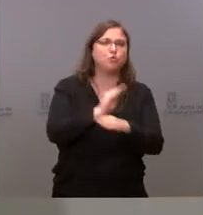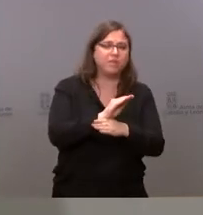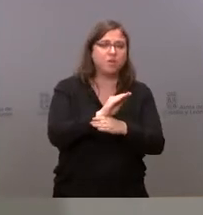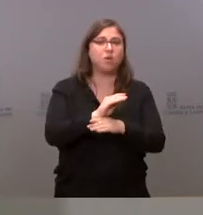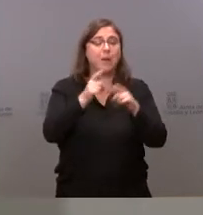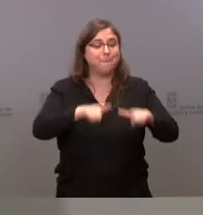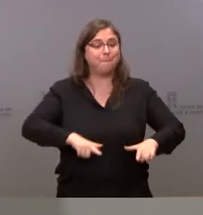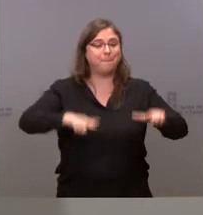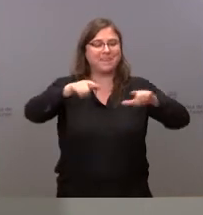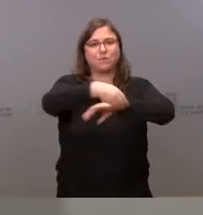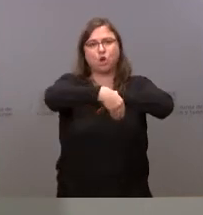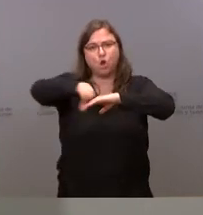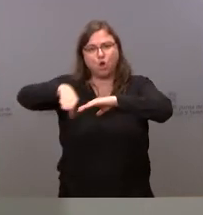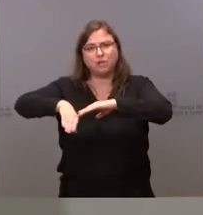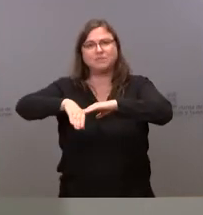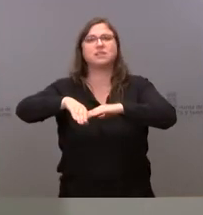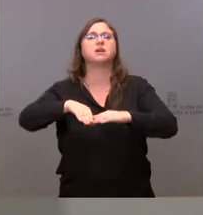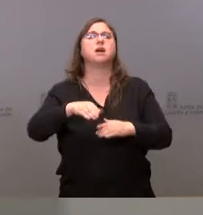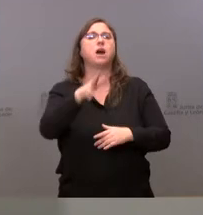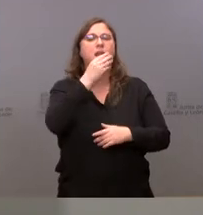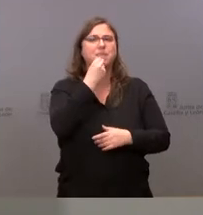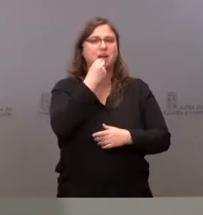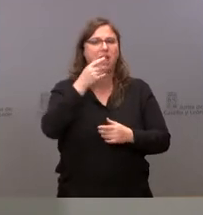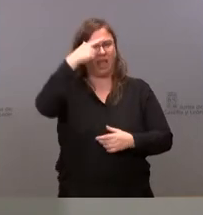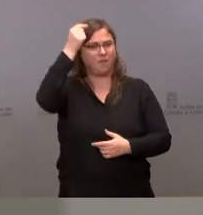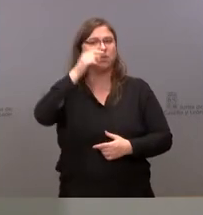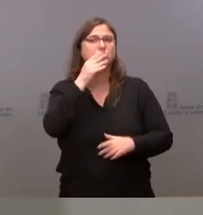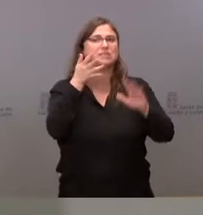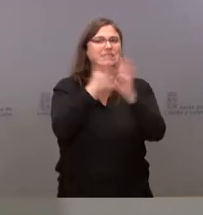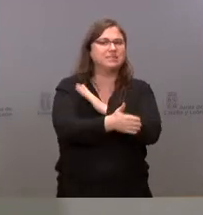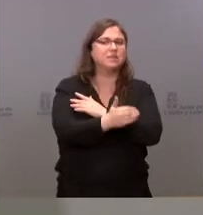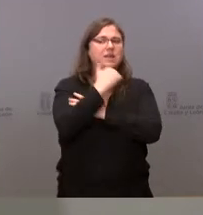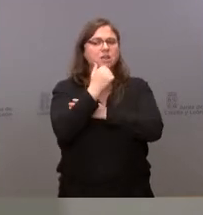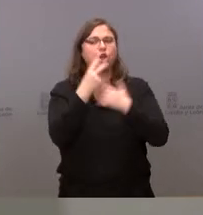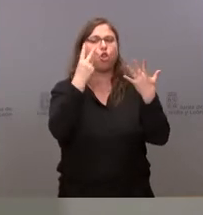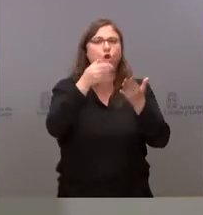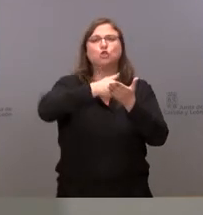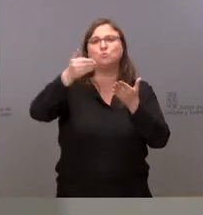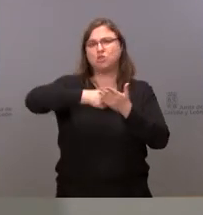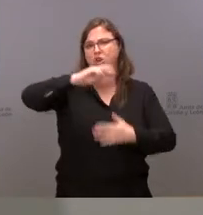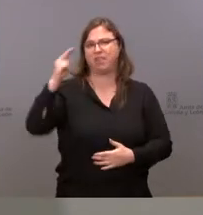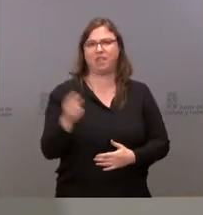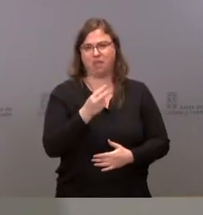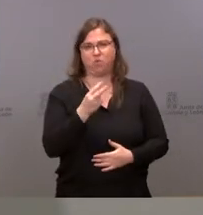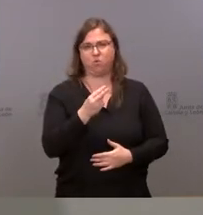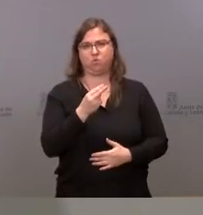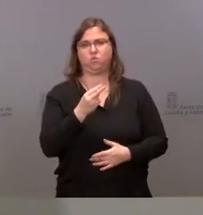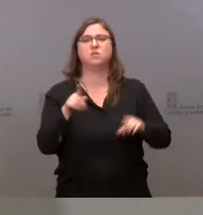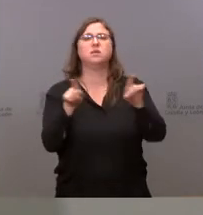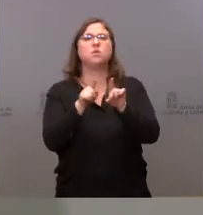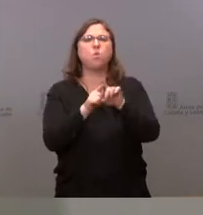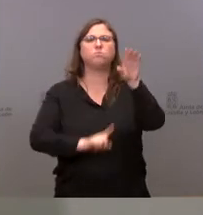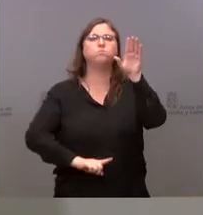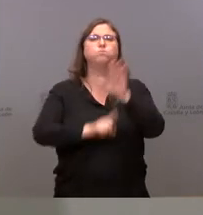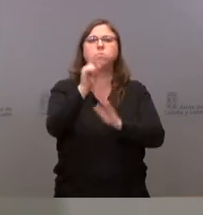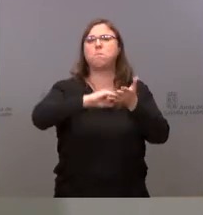Logística Agroalimentaria de Ávila. Por tanto, prácticamente dos millones de euros que incluimos hoy en lo que es el desarrollo de